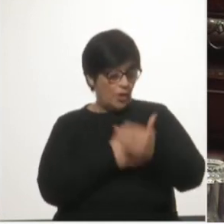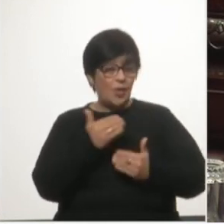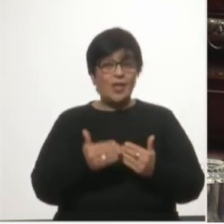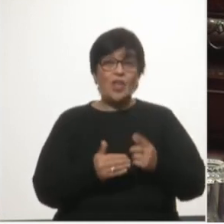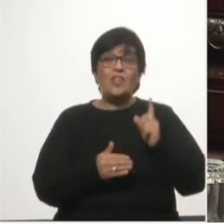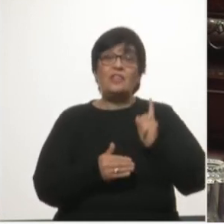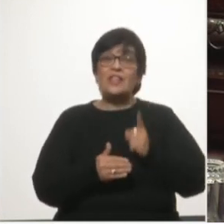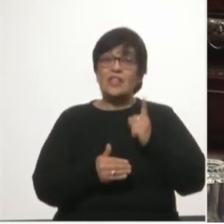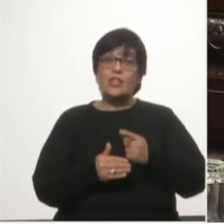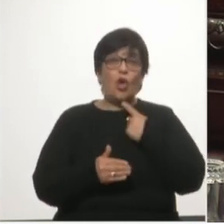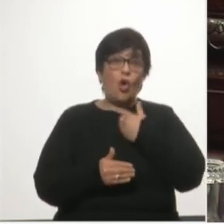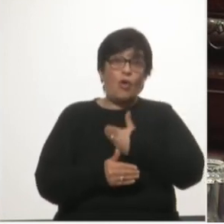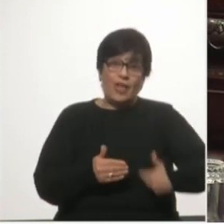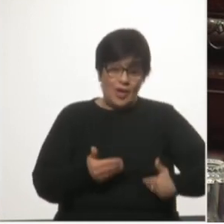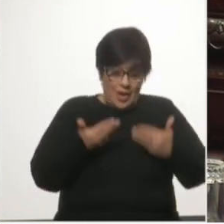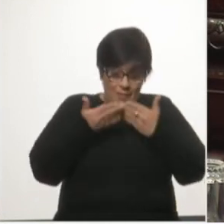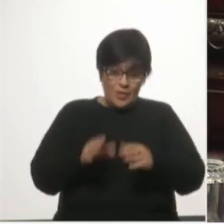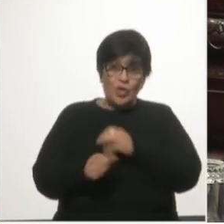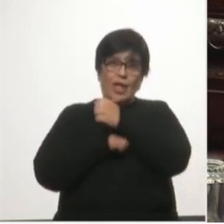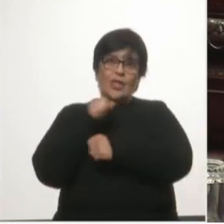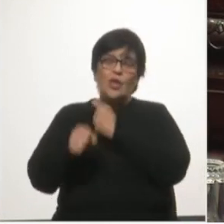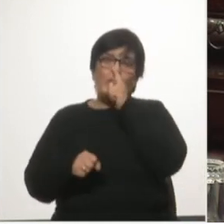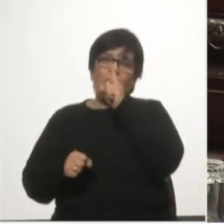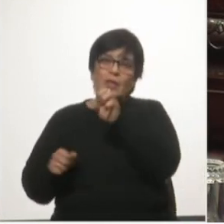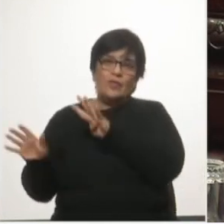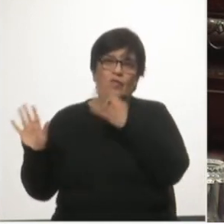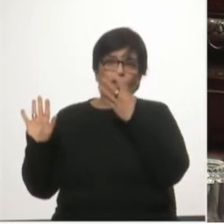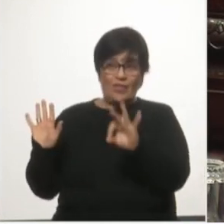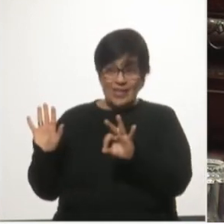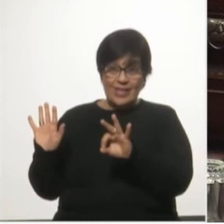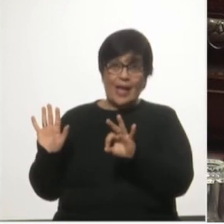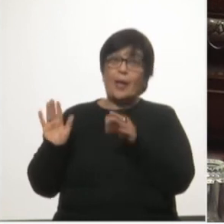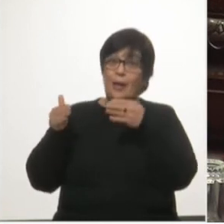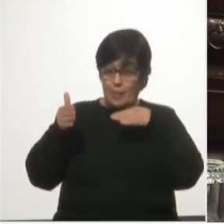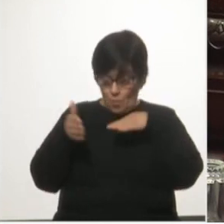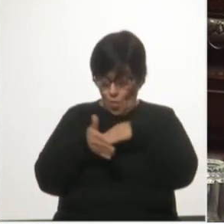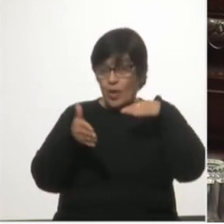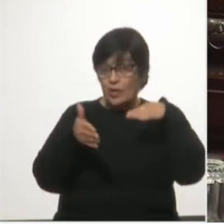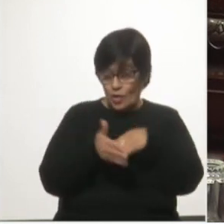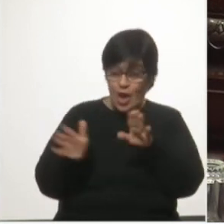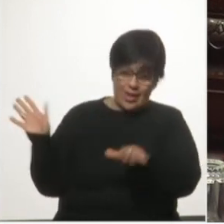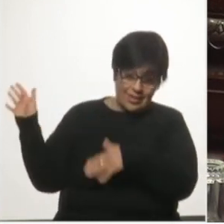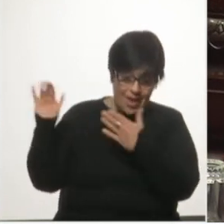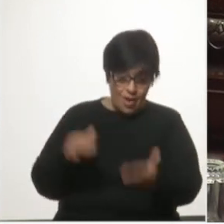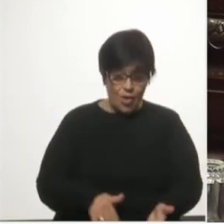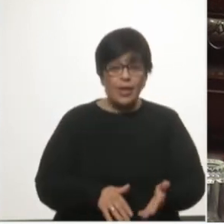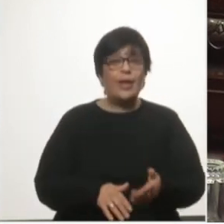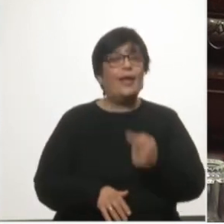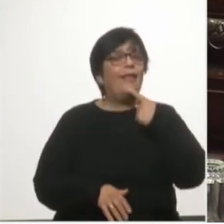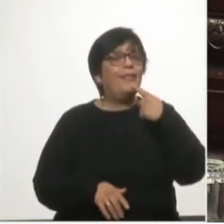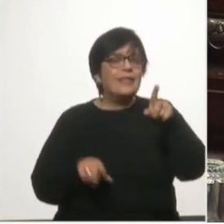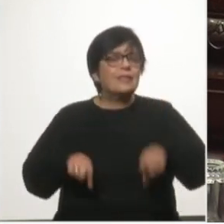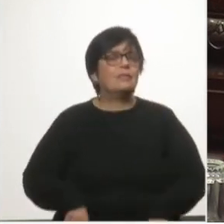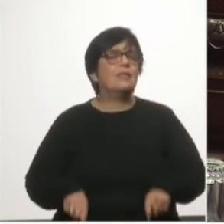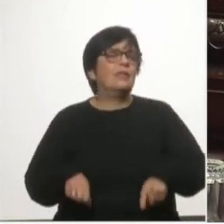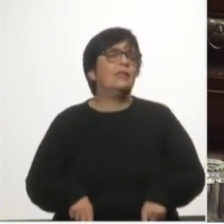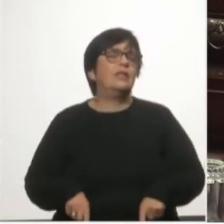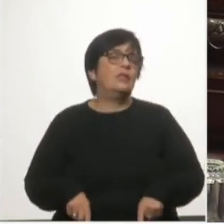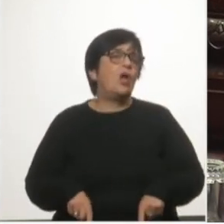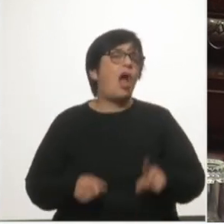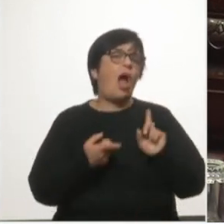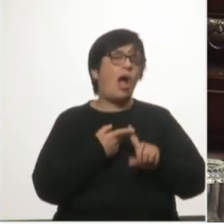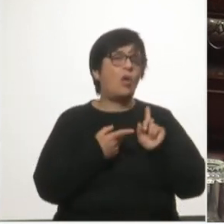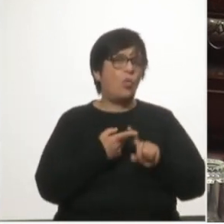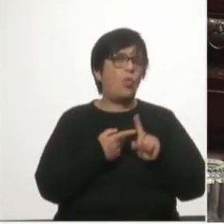vigente desde la década del 90 en el puerto de Montevideo el ministro Geber nos habla de un acuerdo que permite cuantiosas